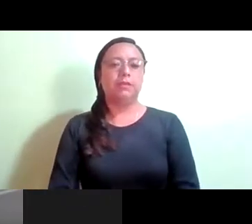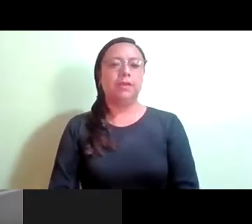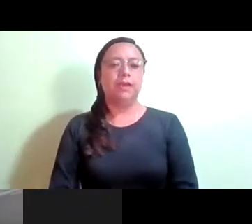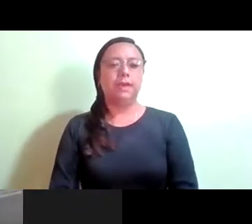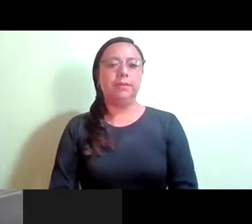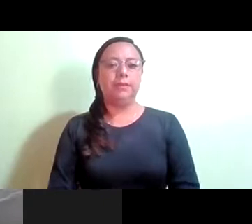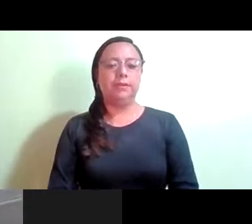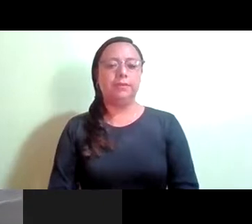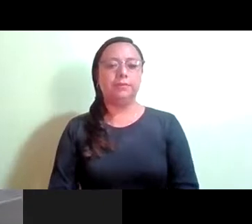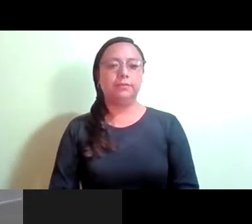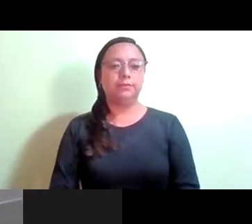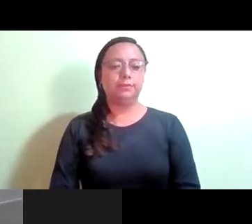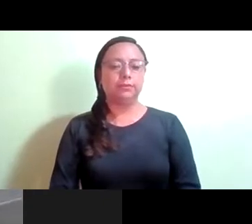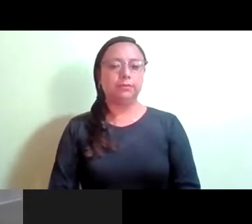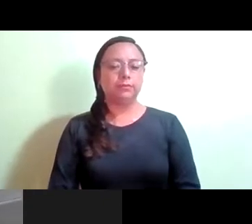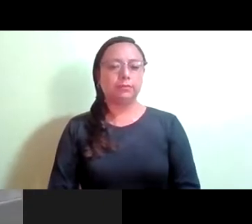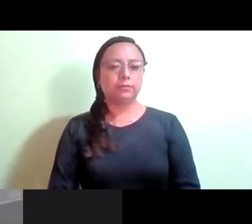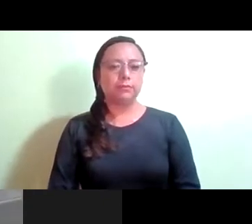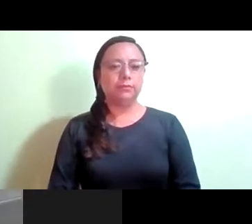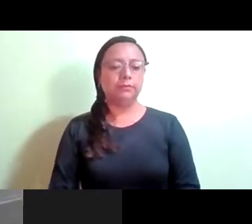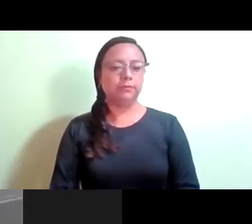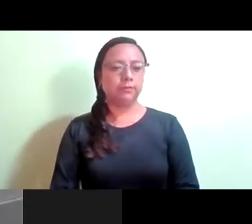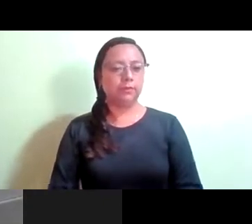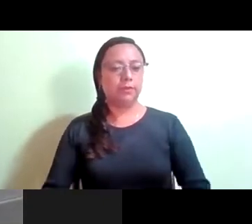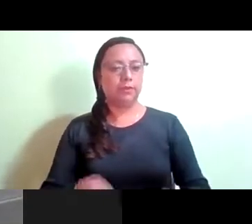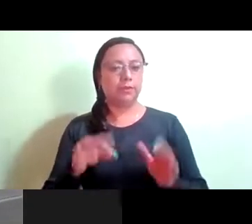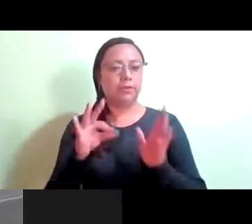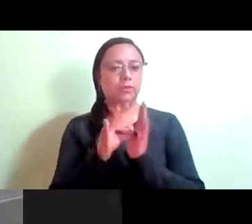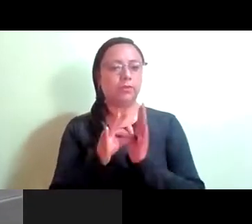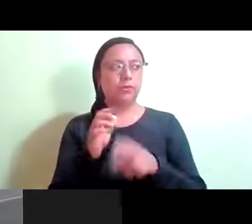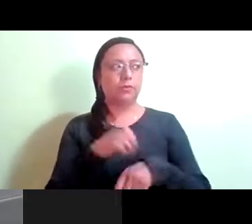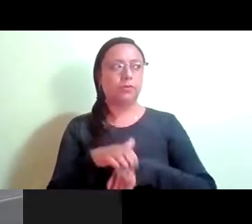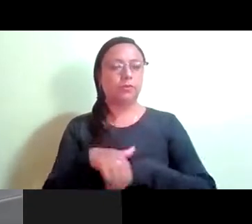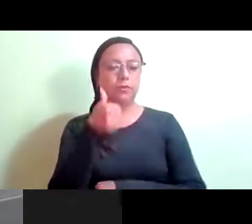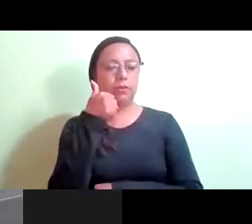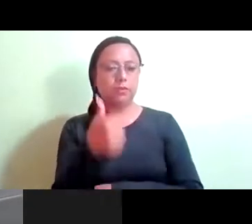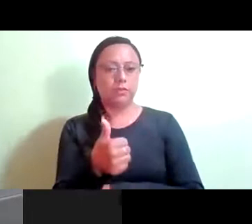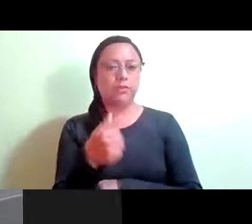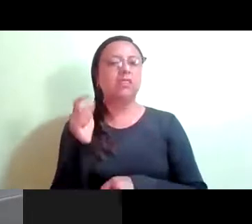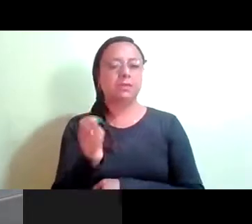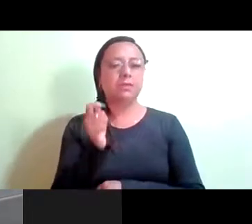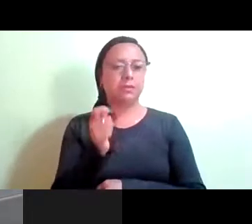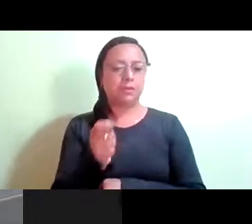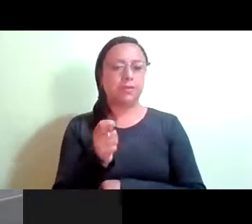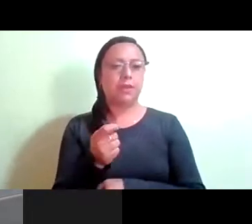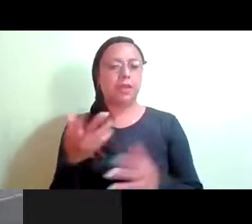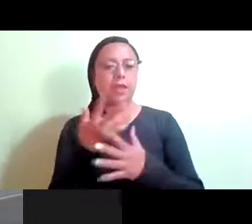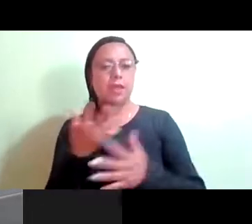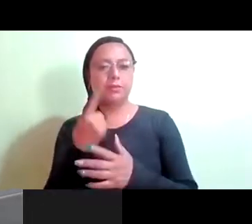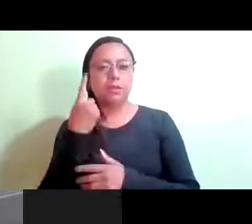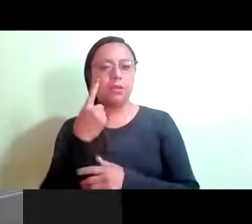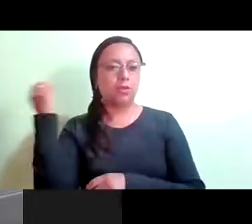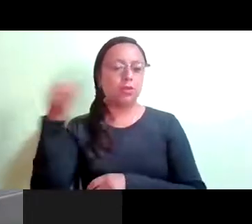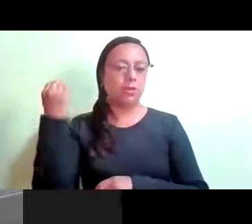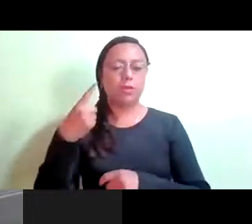Ya no se votó. Entonces, en desahogo del sexto punto del orden del día, realización del conversatorio de desafío para el desarrollo